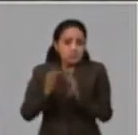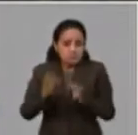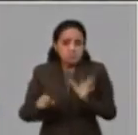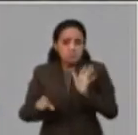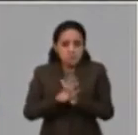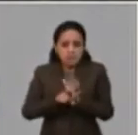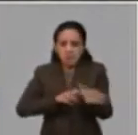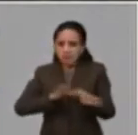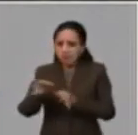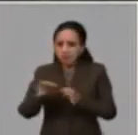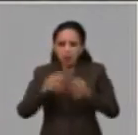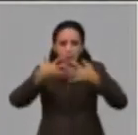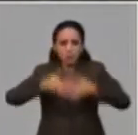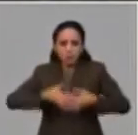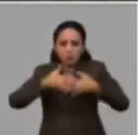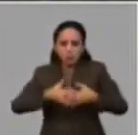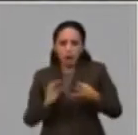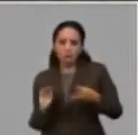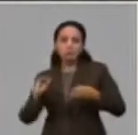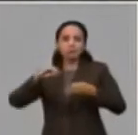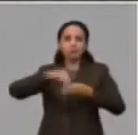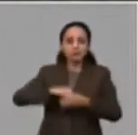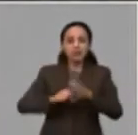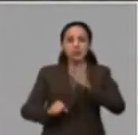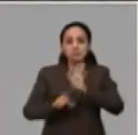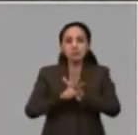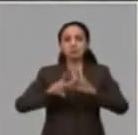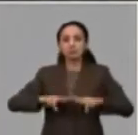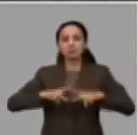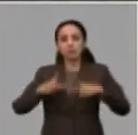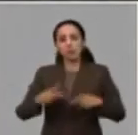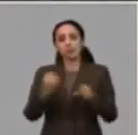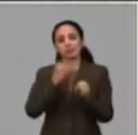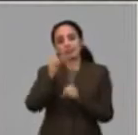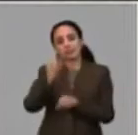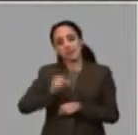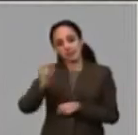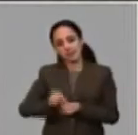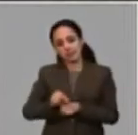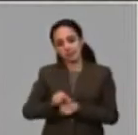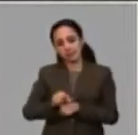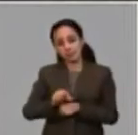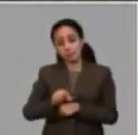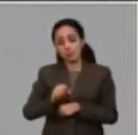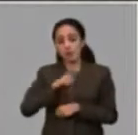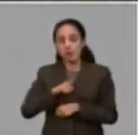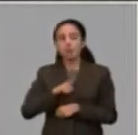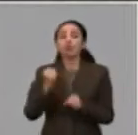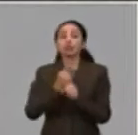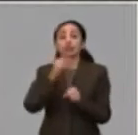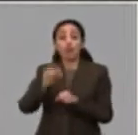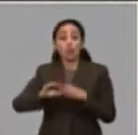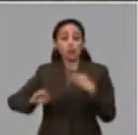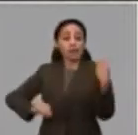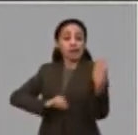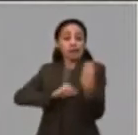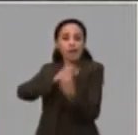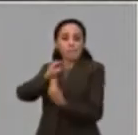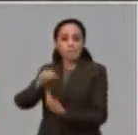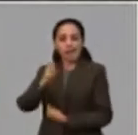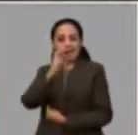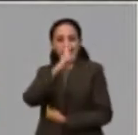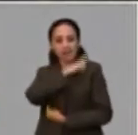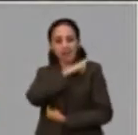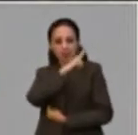producción. En este caso, los trabajadores, cuando son reubicados en un cargo, porque aquí también se dan dos posibilidades.